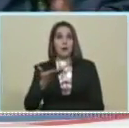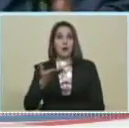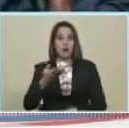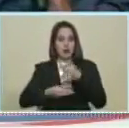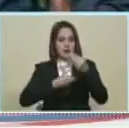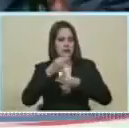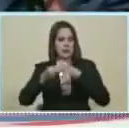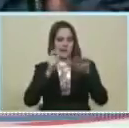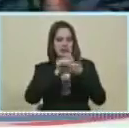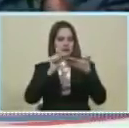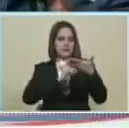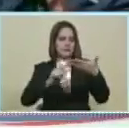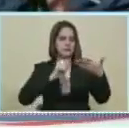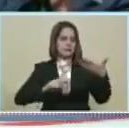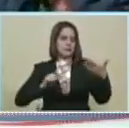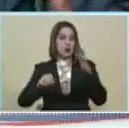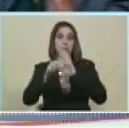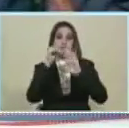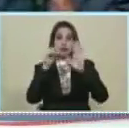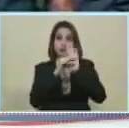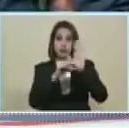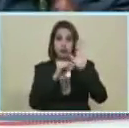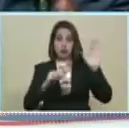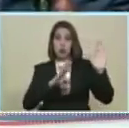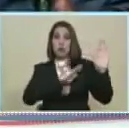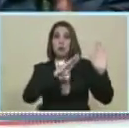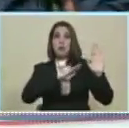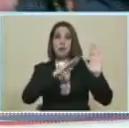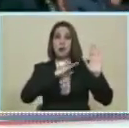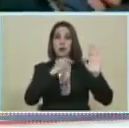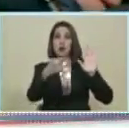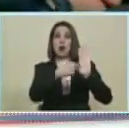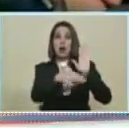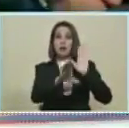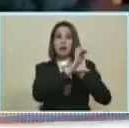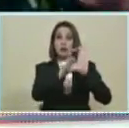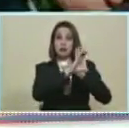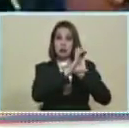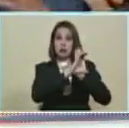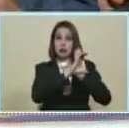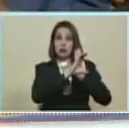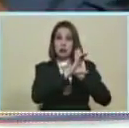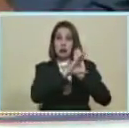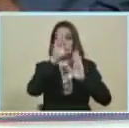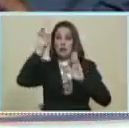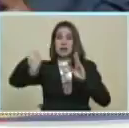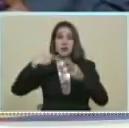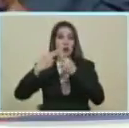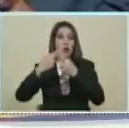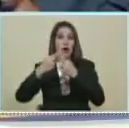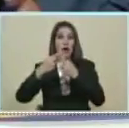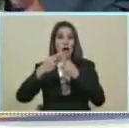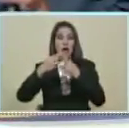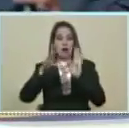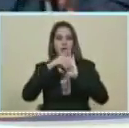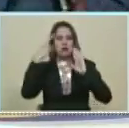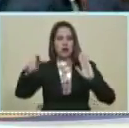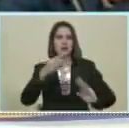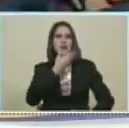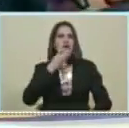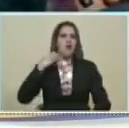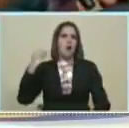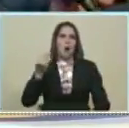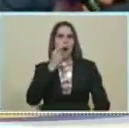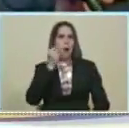elabore Un capítulo especial De nuestra constitución Para que nunca más Los derechos De nuestras jóvenes